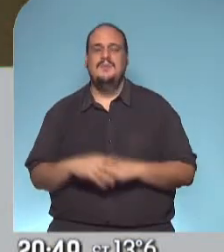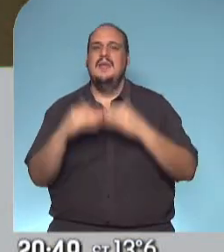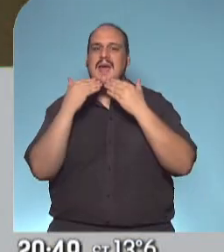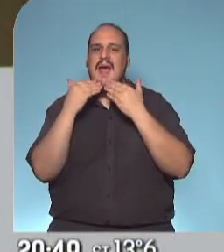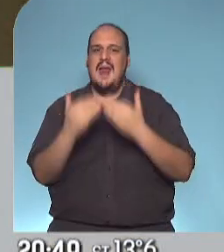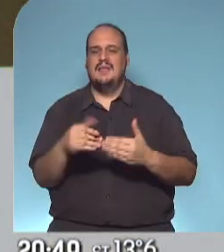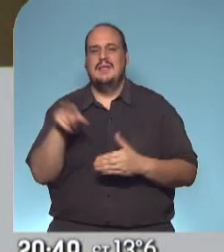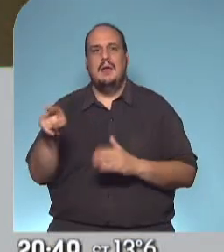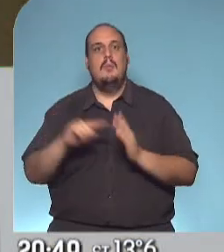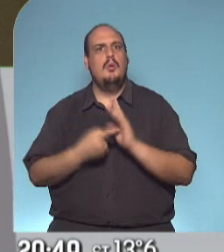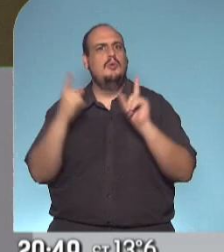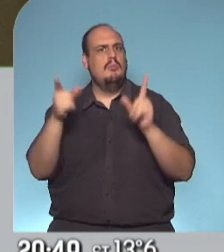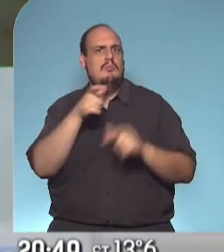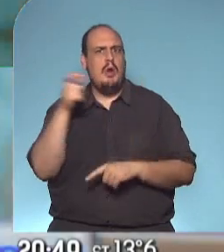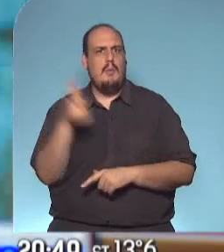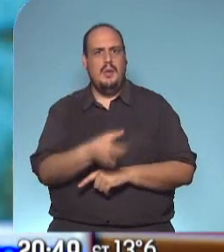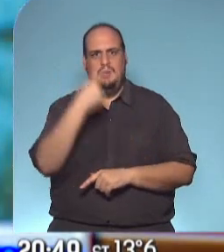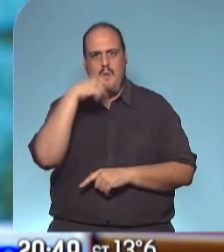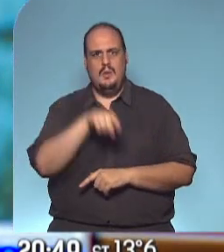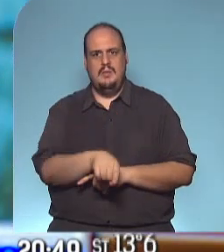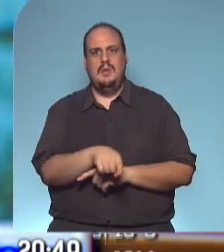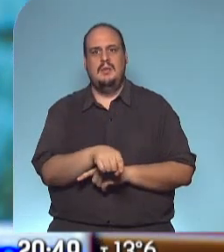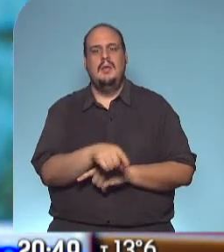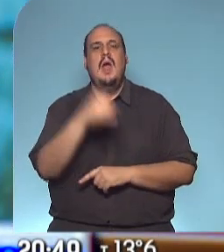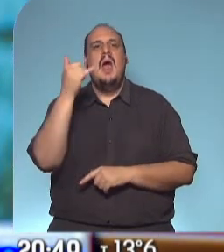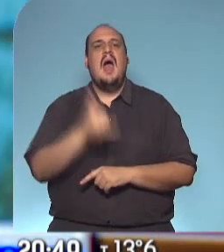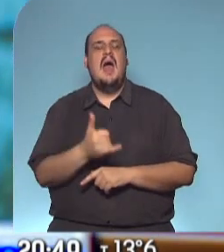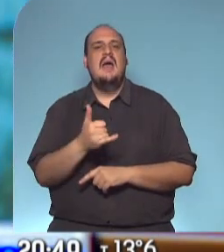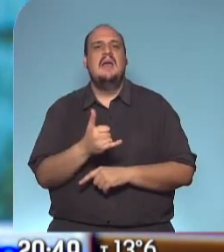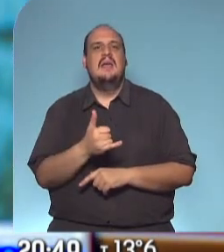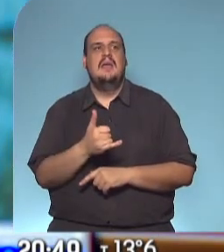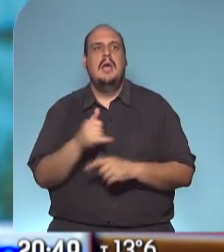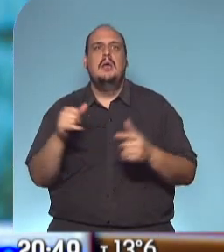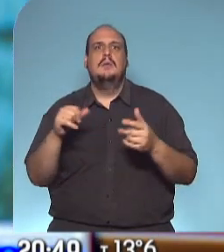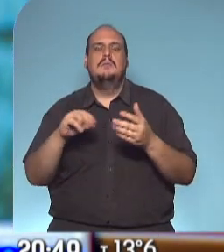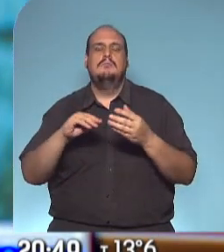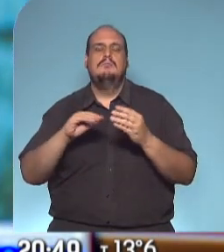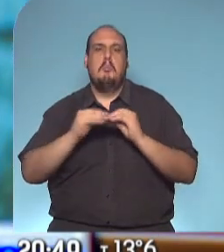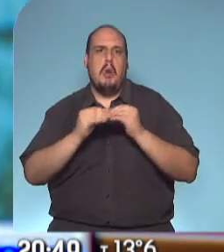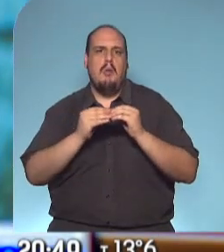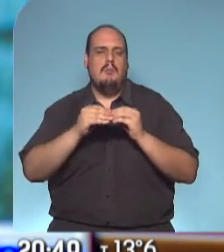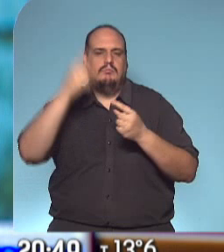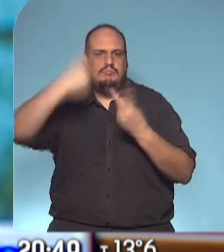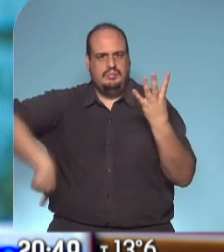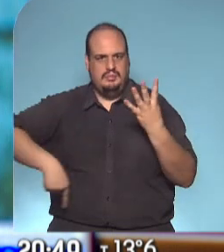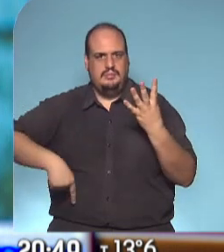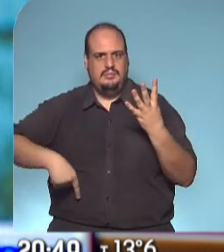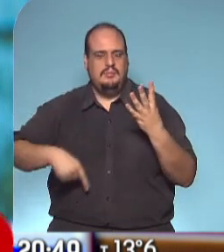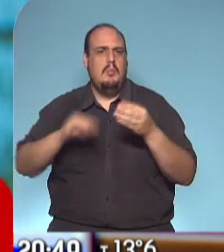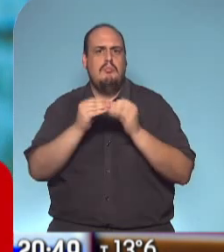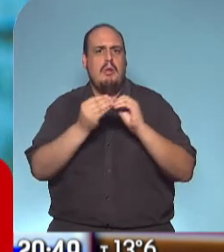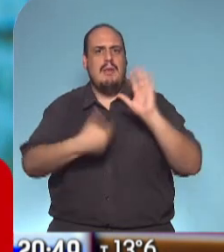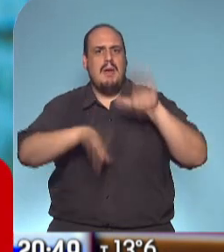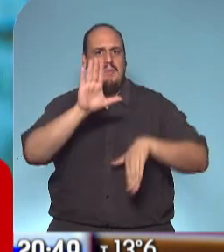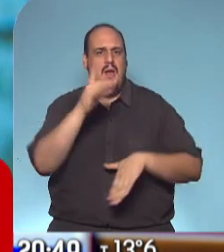Me quedo con esa última respuesta. Está claro que hay diferentes niveles de drama. Está clarísimo que el drama más importante es